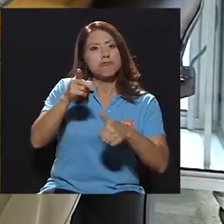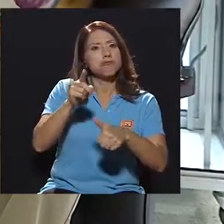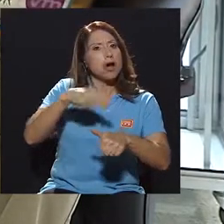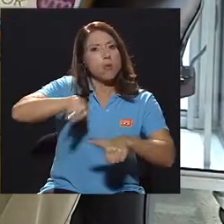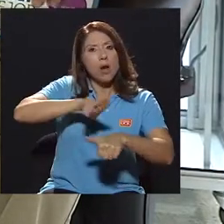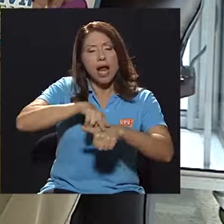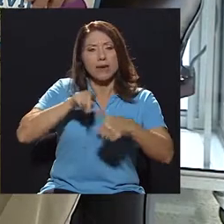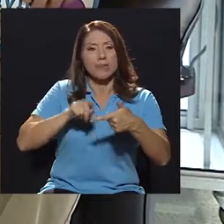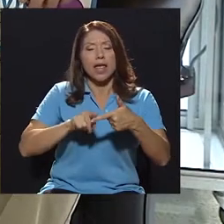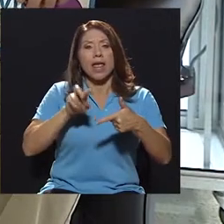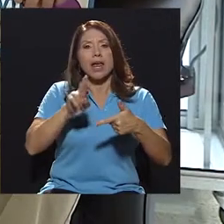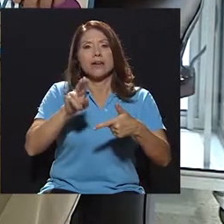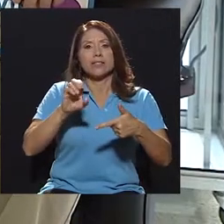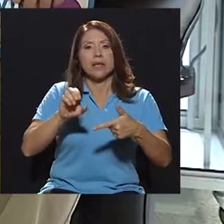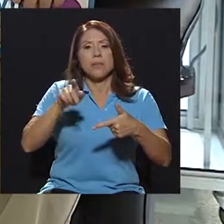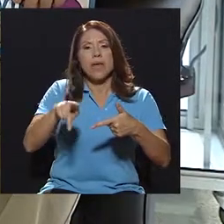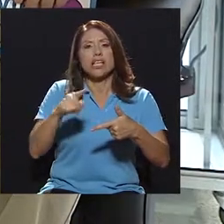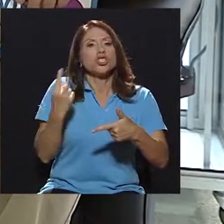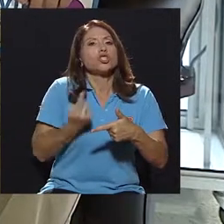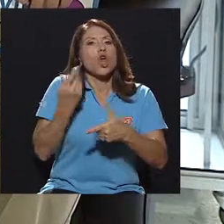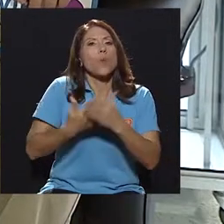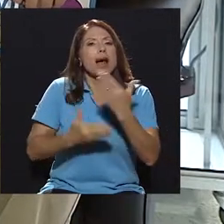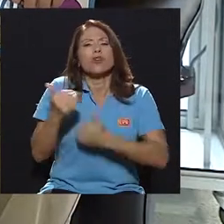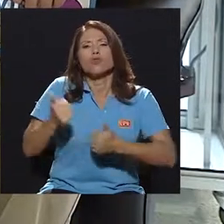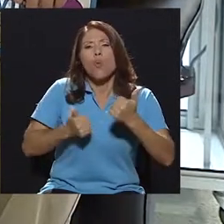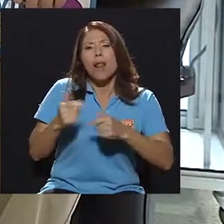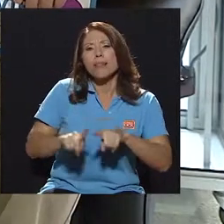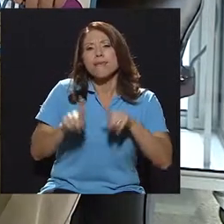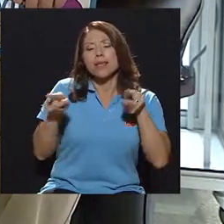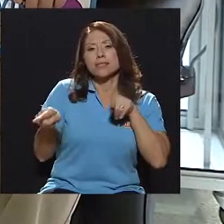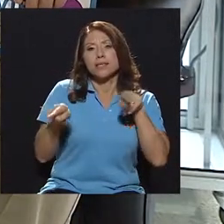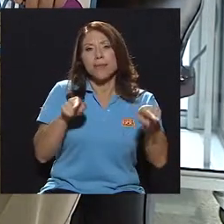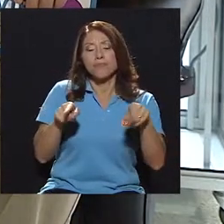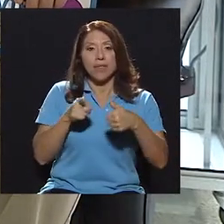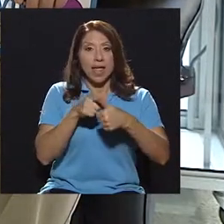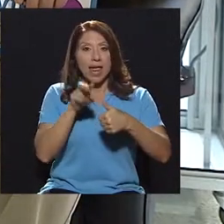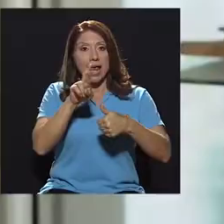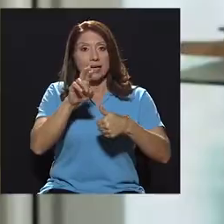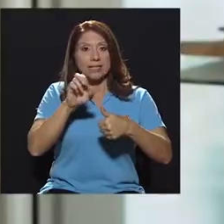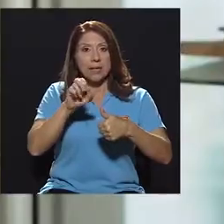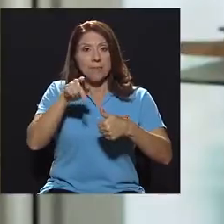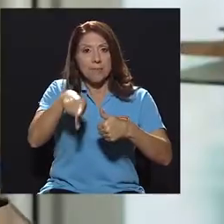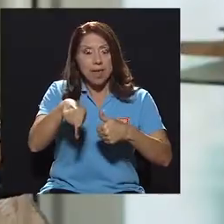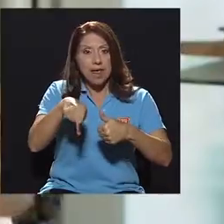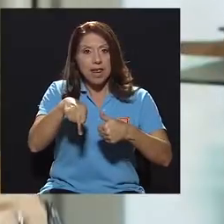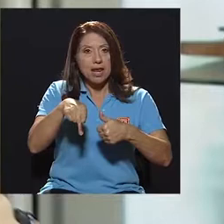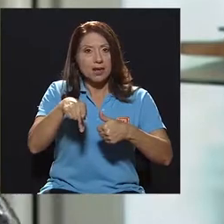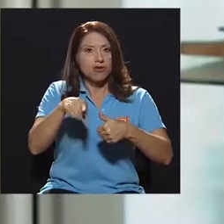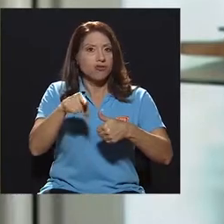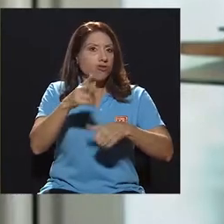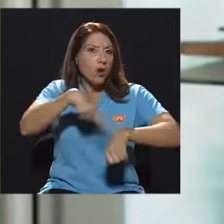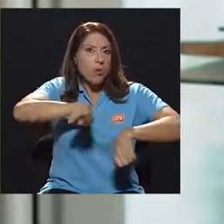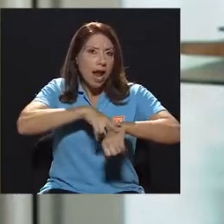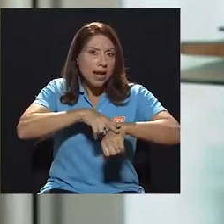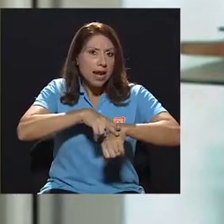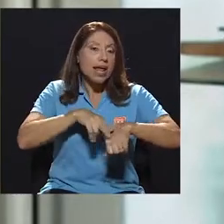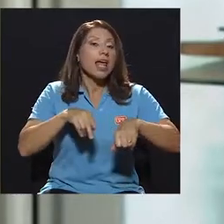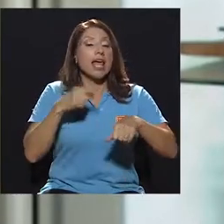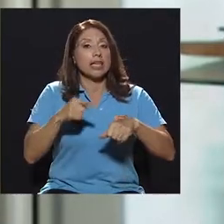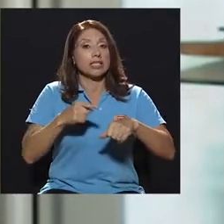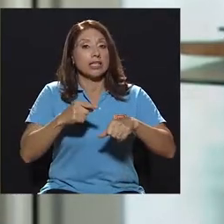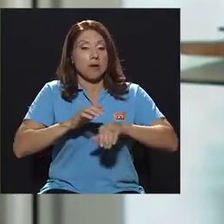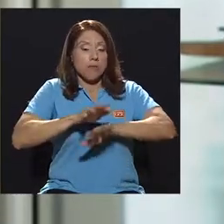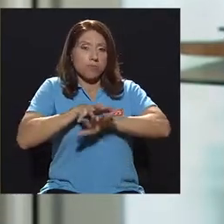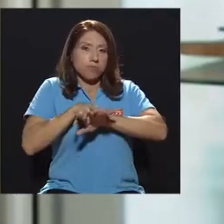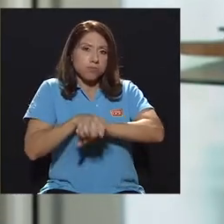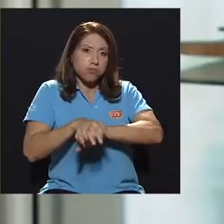el RCP solo manos? La diferencia más sustantiva es que en el RCP regular usted da ventilaciones, en el RCP solo manos usted se va a